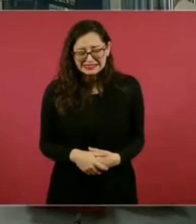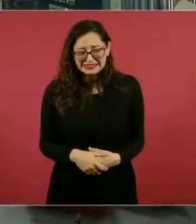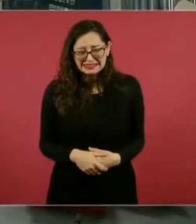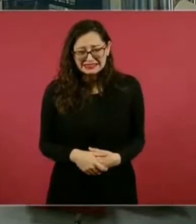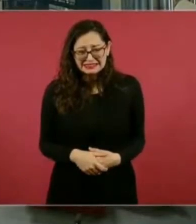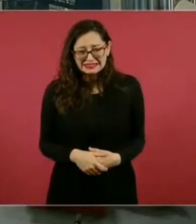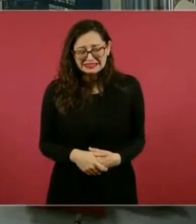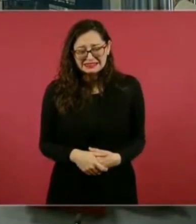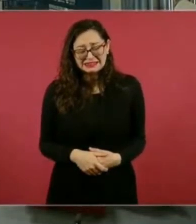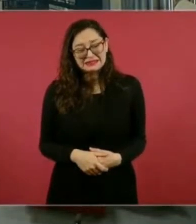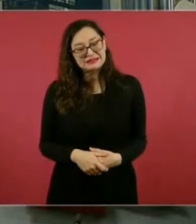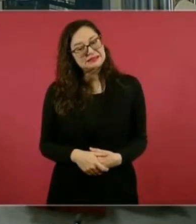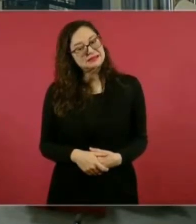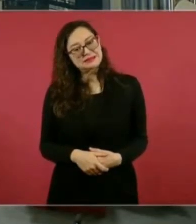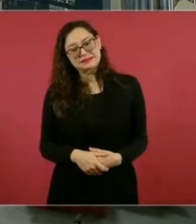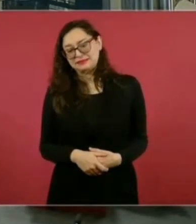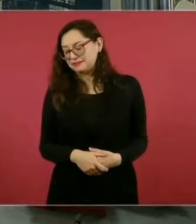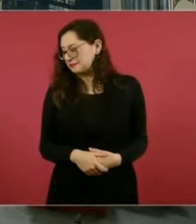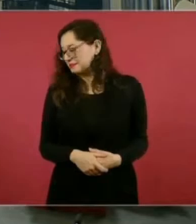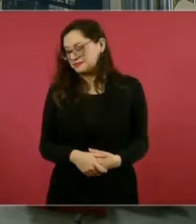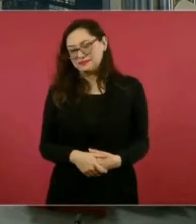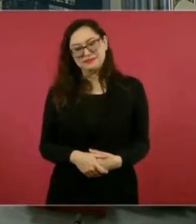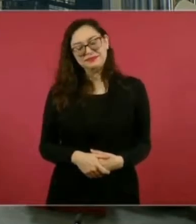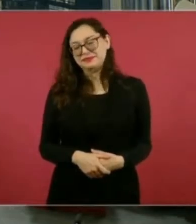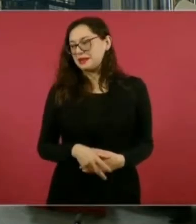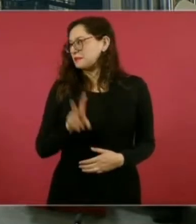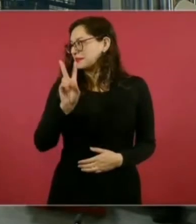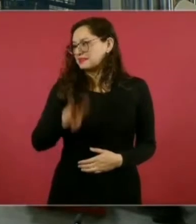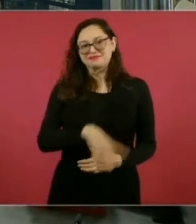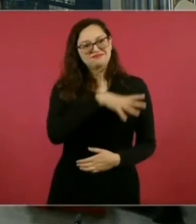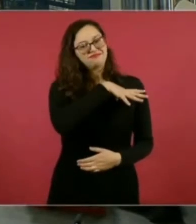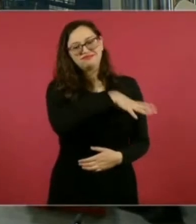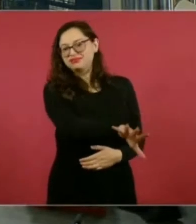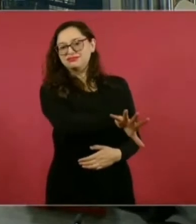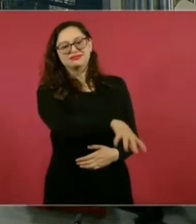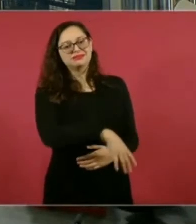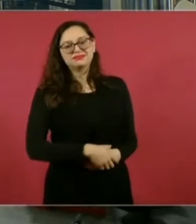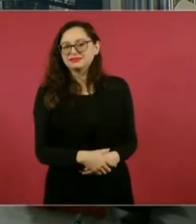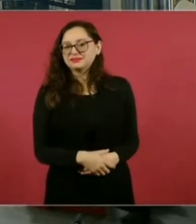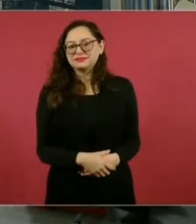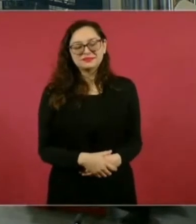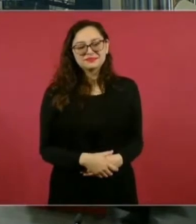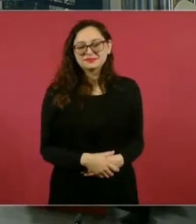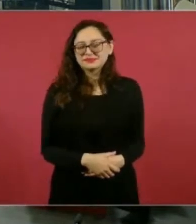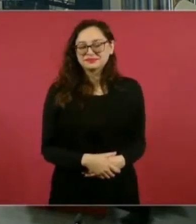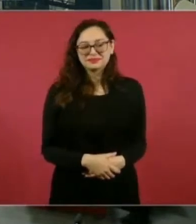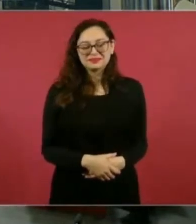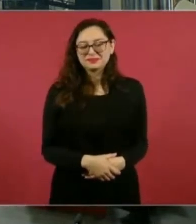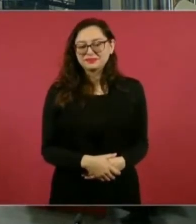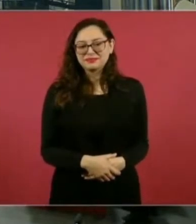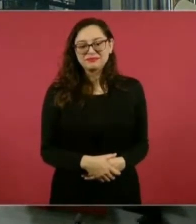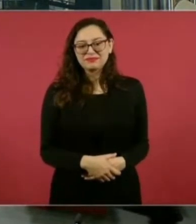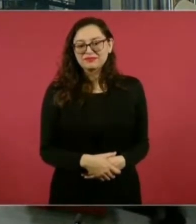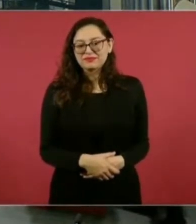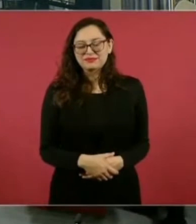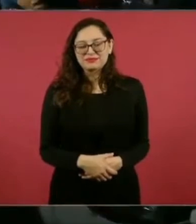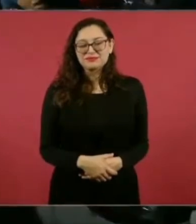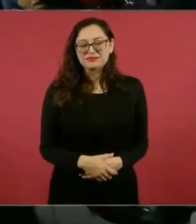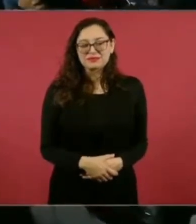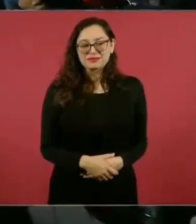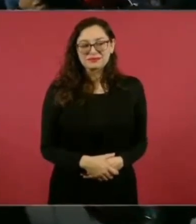Vamos a verlo, porque es increíble. Es como el